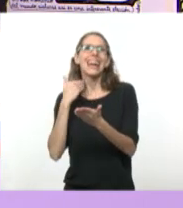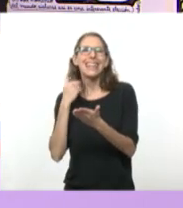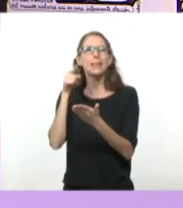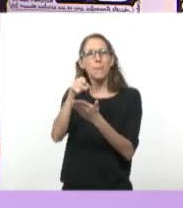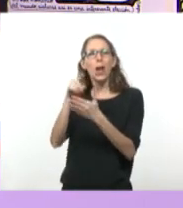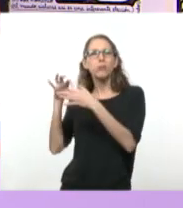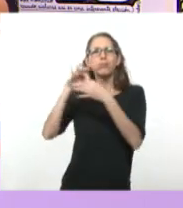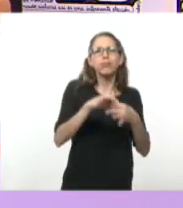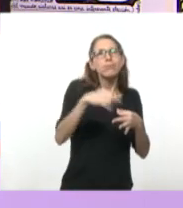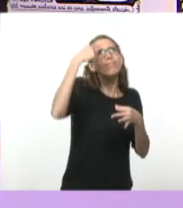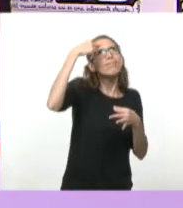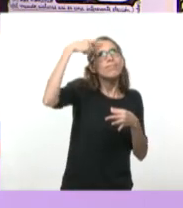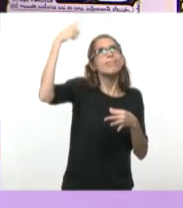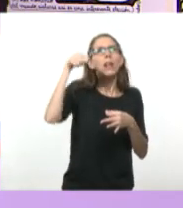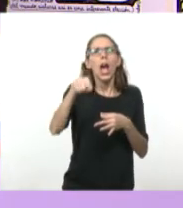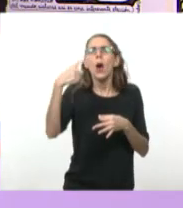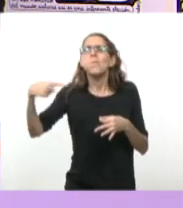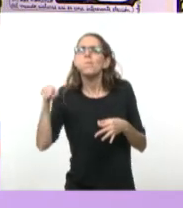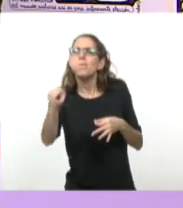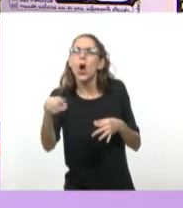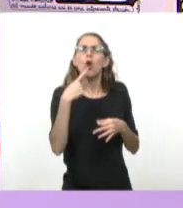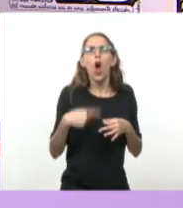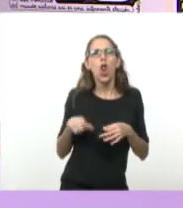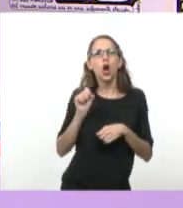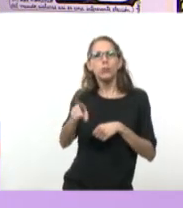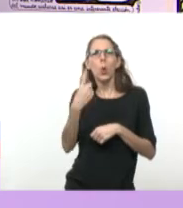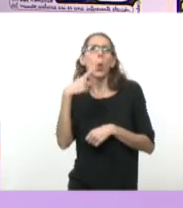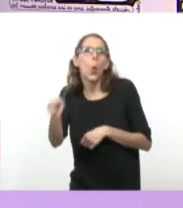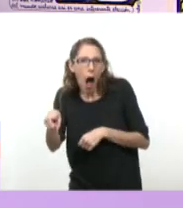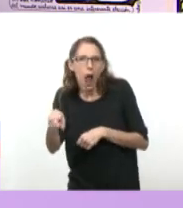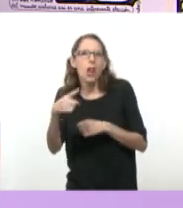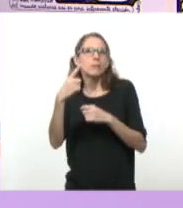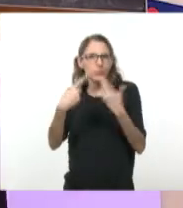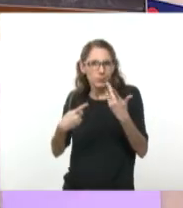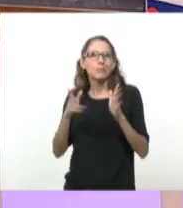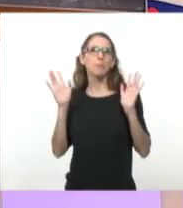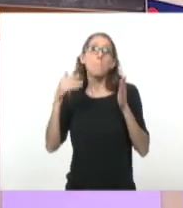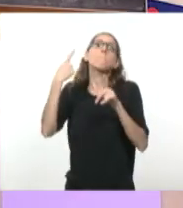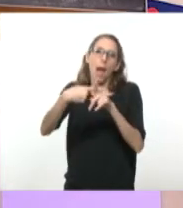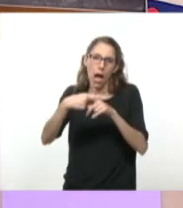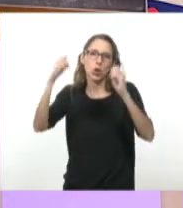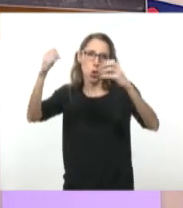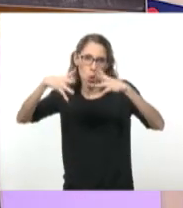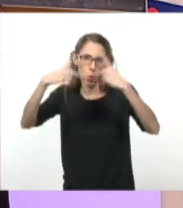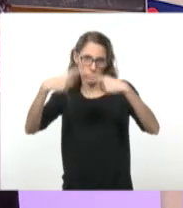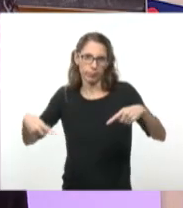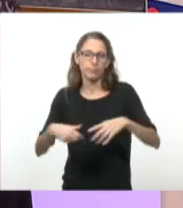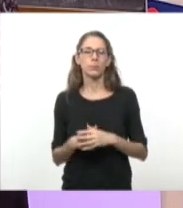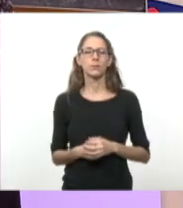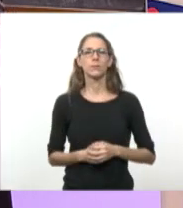color de ese objeto sumado a su claro oscuro, a toda esa gradación de la luz. Perfecto. Acá tenemos